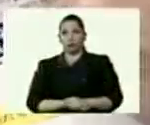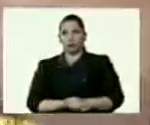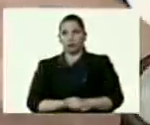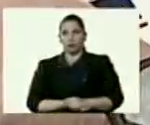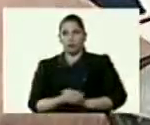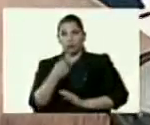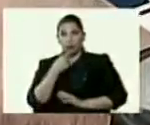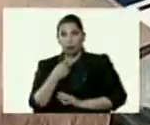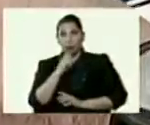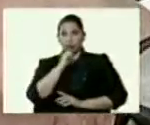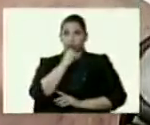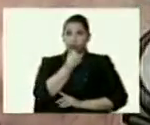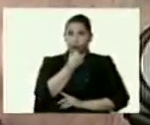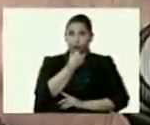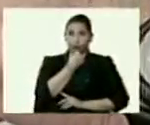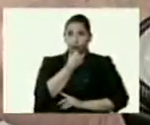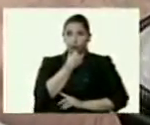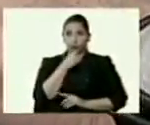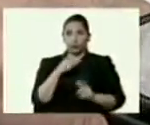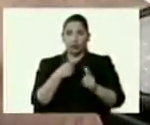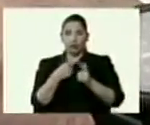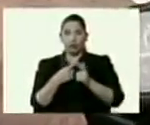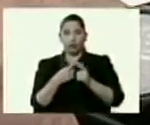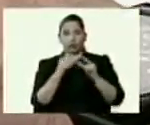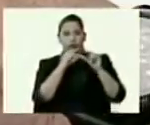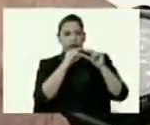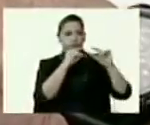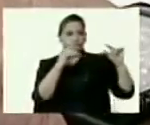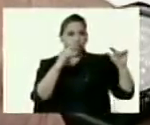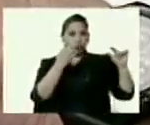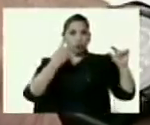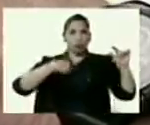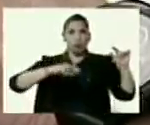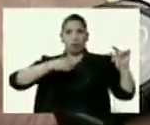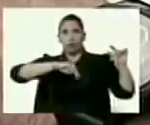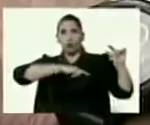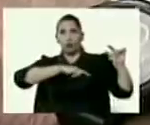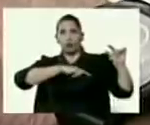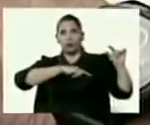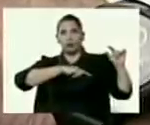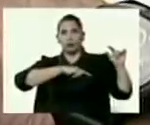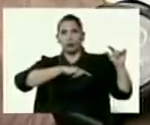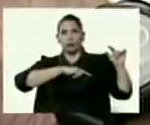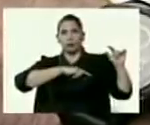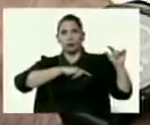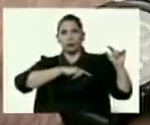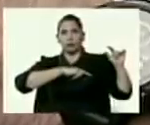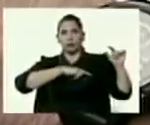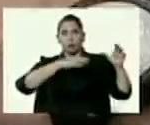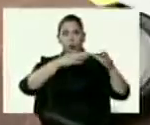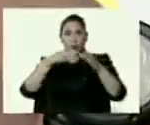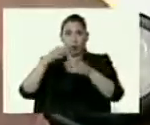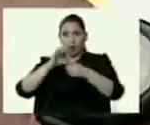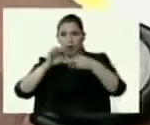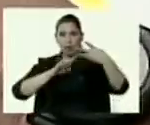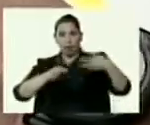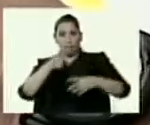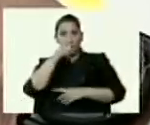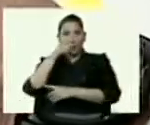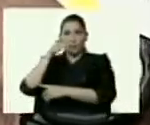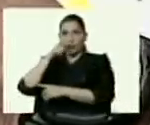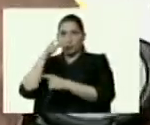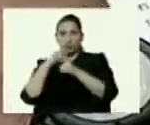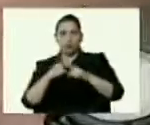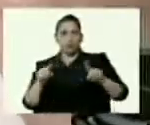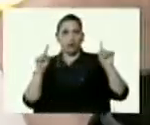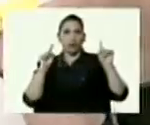dice confidencial y las clasificaciones que tiene nuestra, nuestros radiogramas del comando estratégico operacional son diferentes,